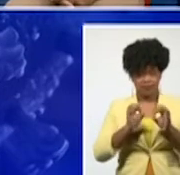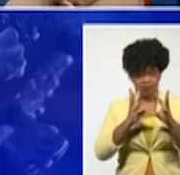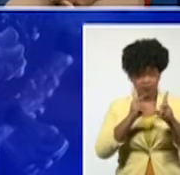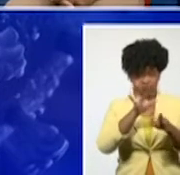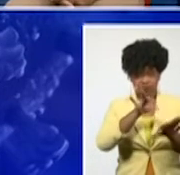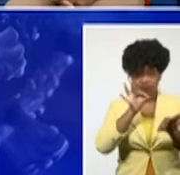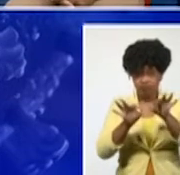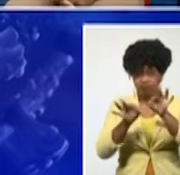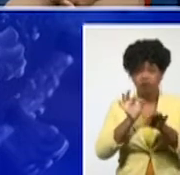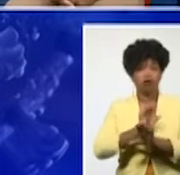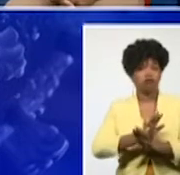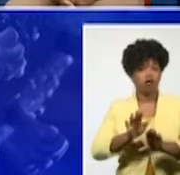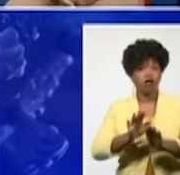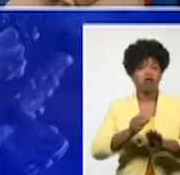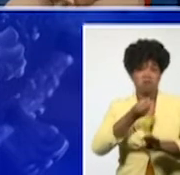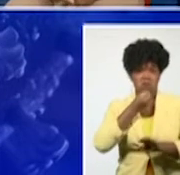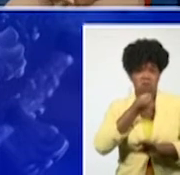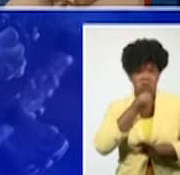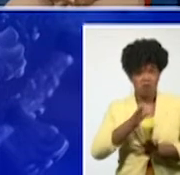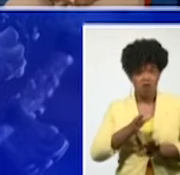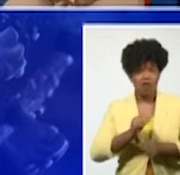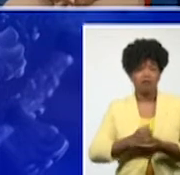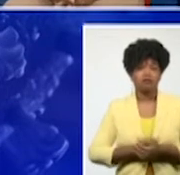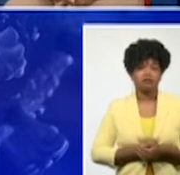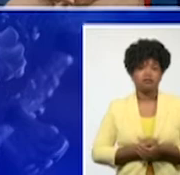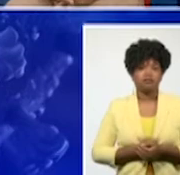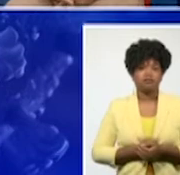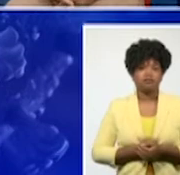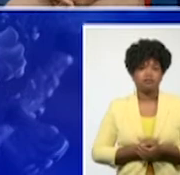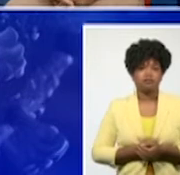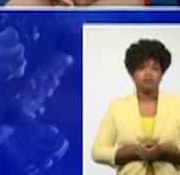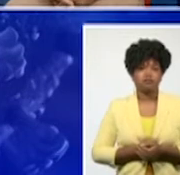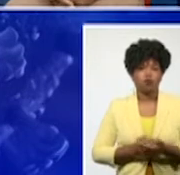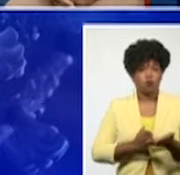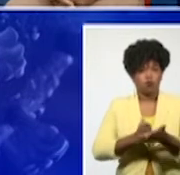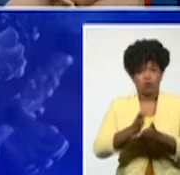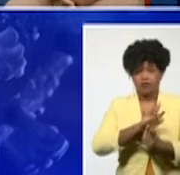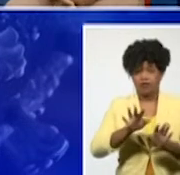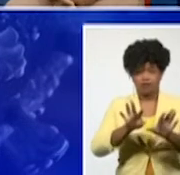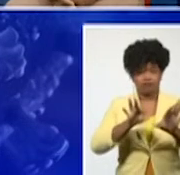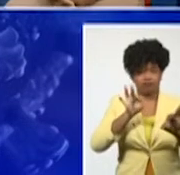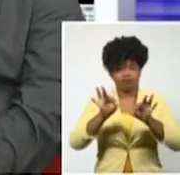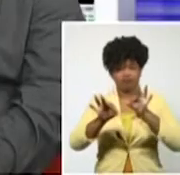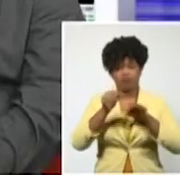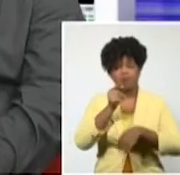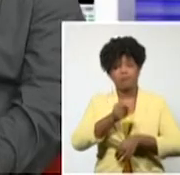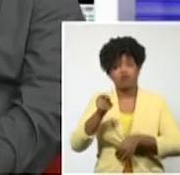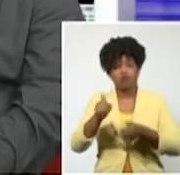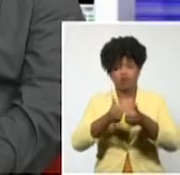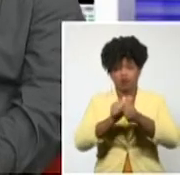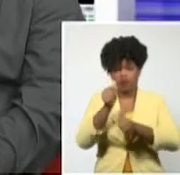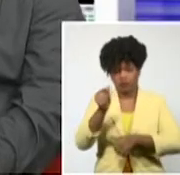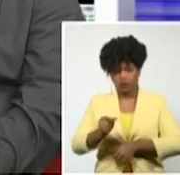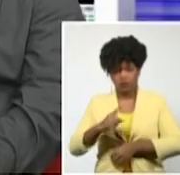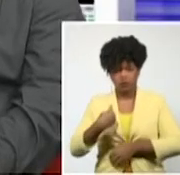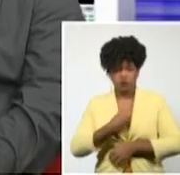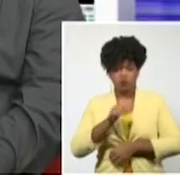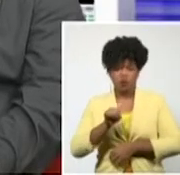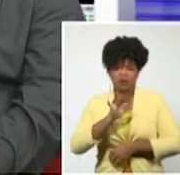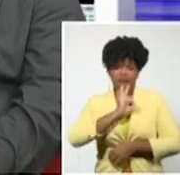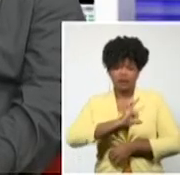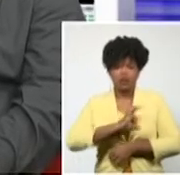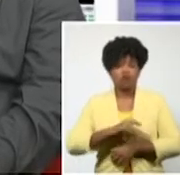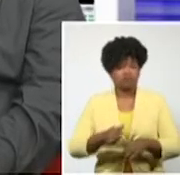permitió y se mantienen clasificados esos atletas que ya teníamos nosotros clasificados, que para nosotros es una gran ventaja, nosotros los